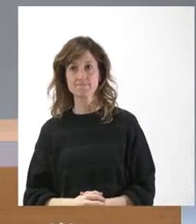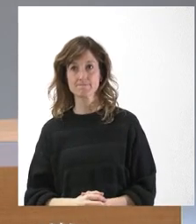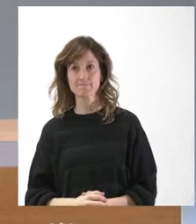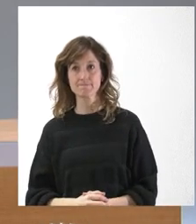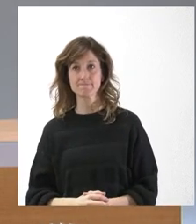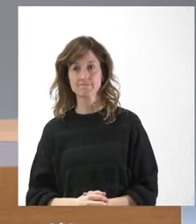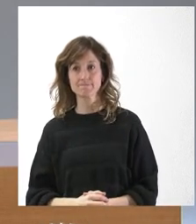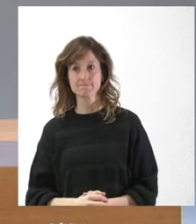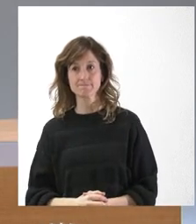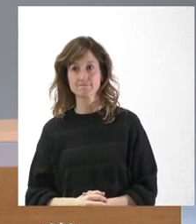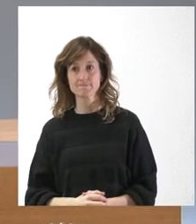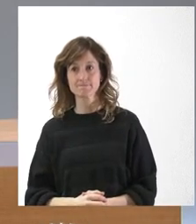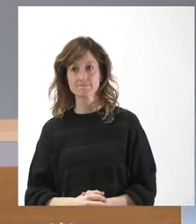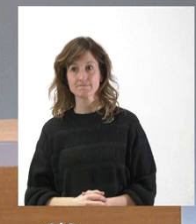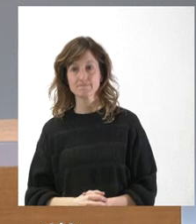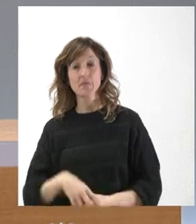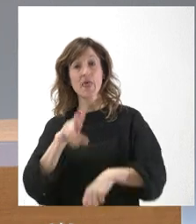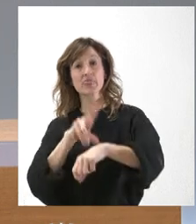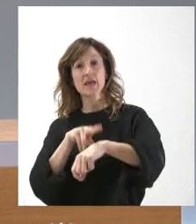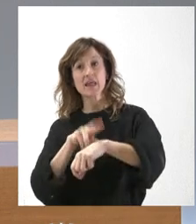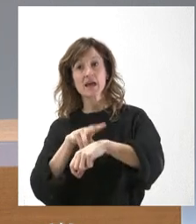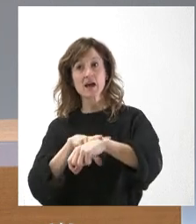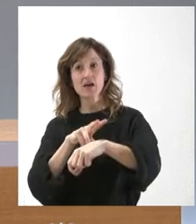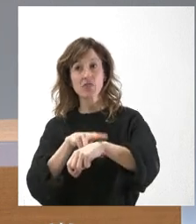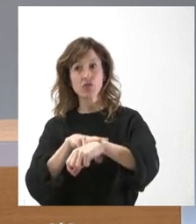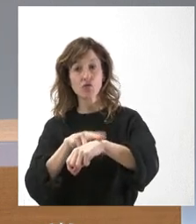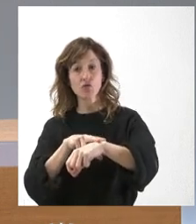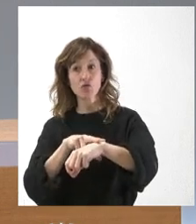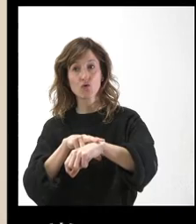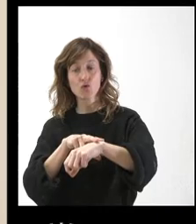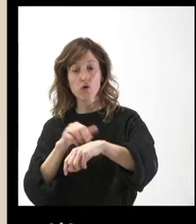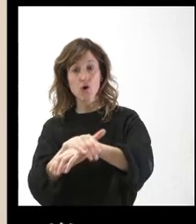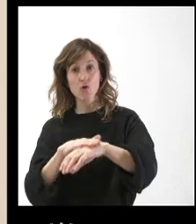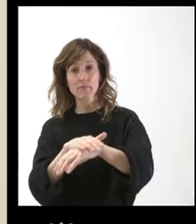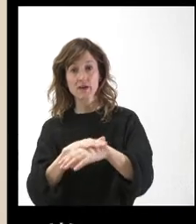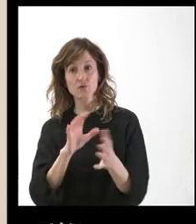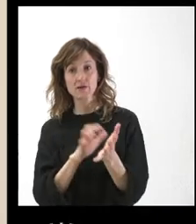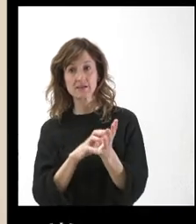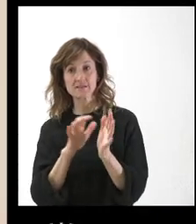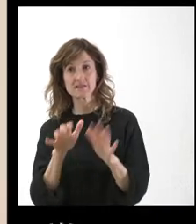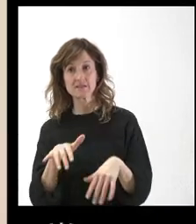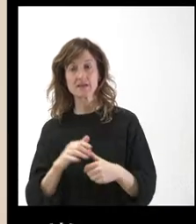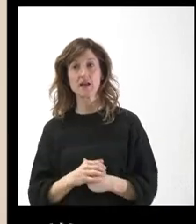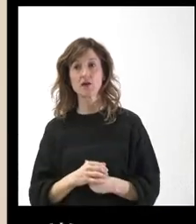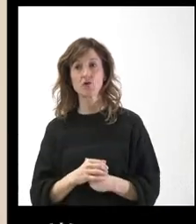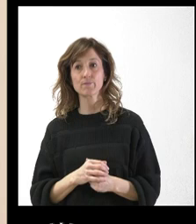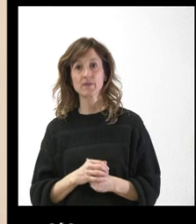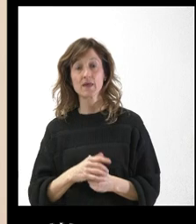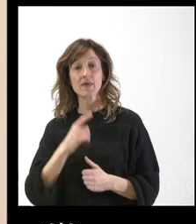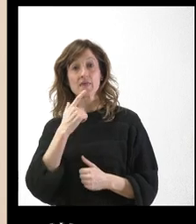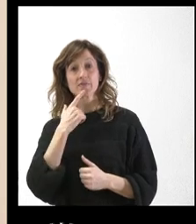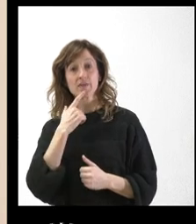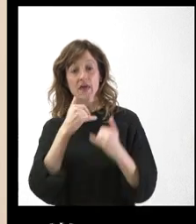Consejero, ayer el delegado del Gobierno de aquí de Castilla y León, no sé, les acusó de descartar fijar una línea